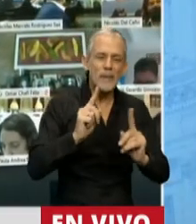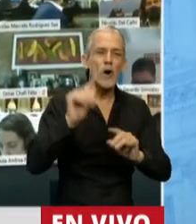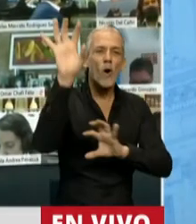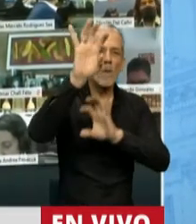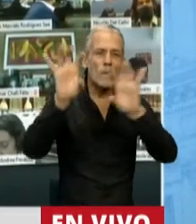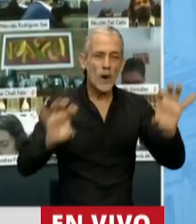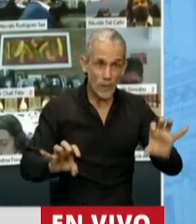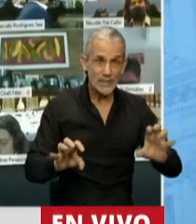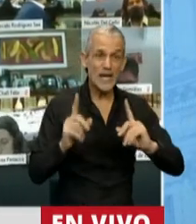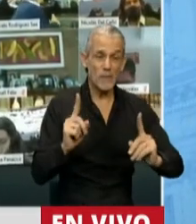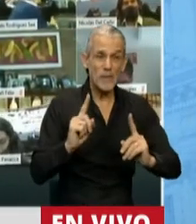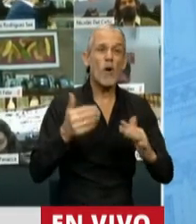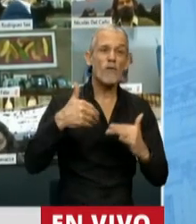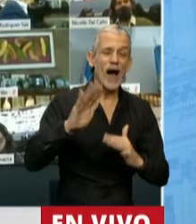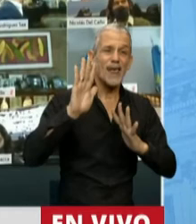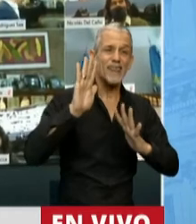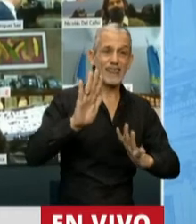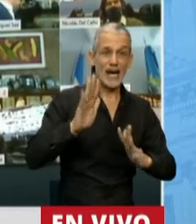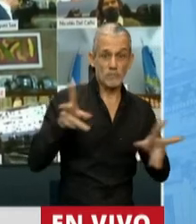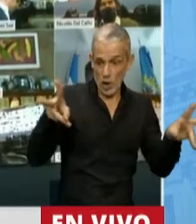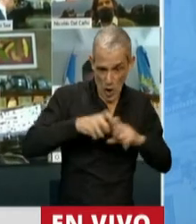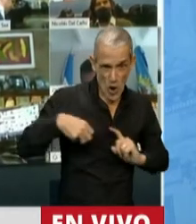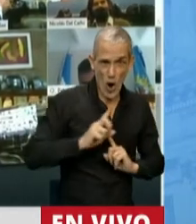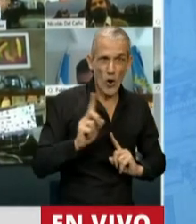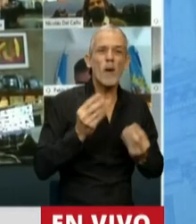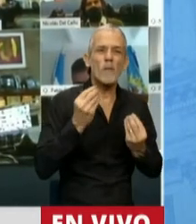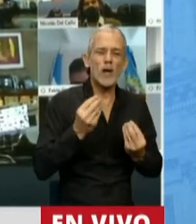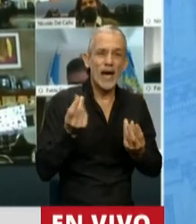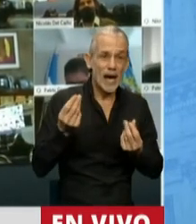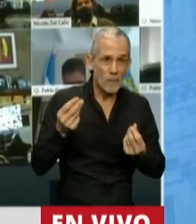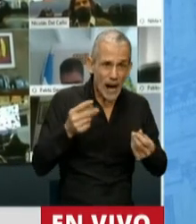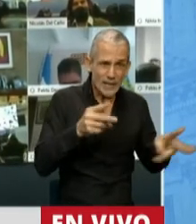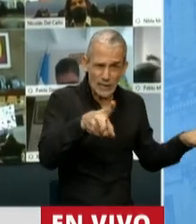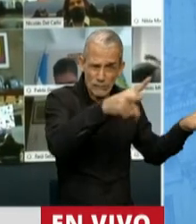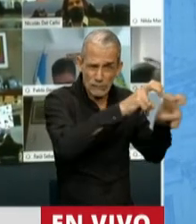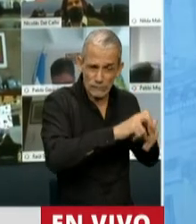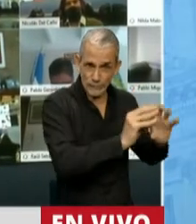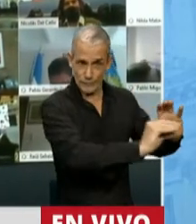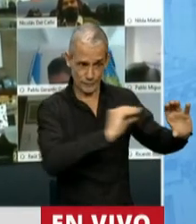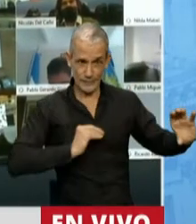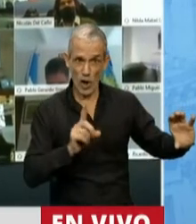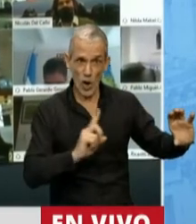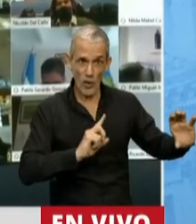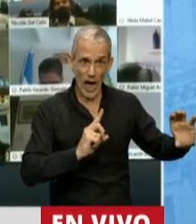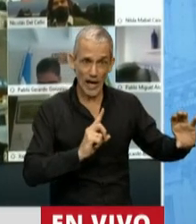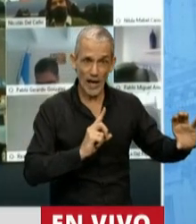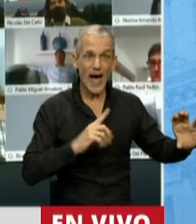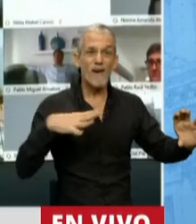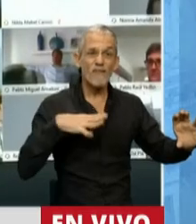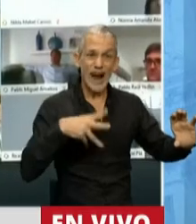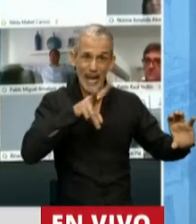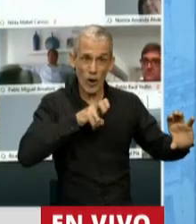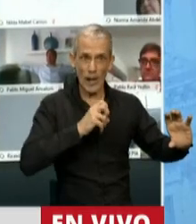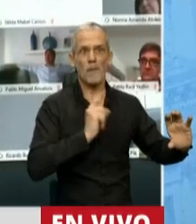han dejado y van a dejar de percibir por la disminución de los recursos coparticipables nacionales. Y acá están los